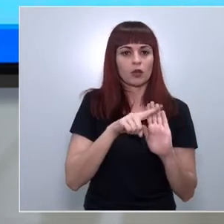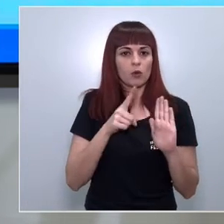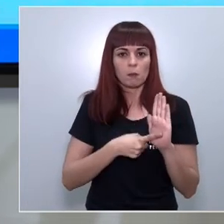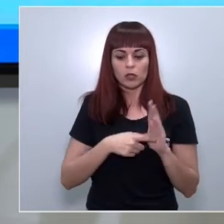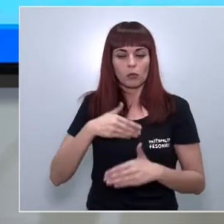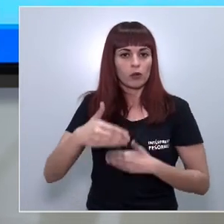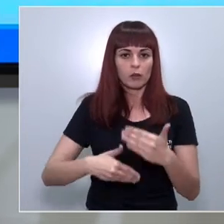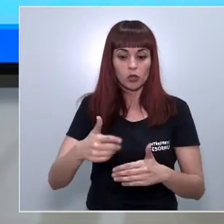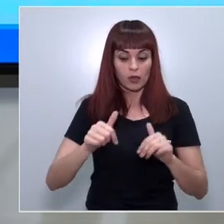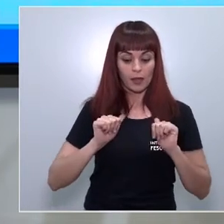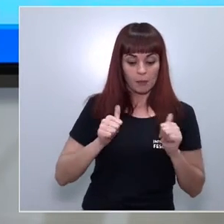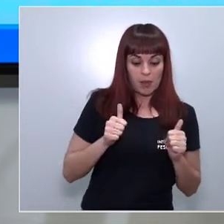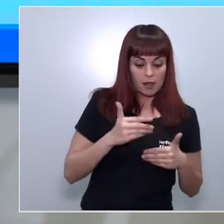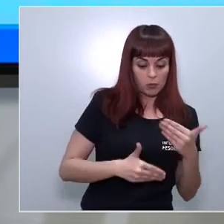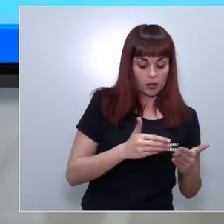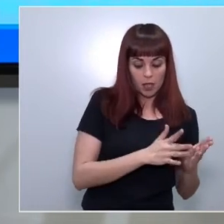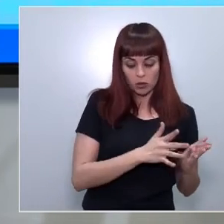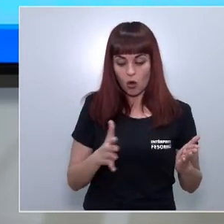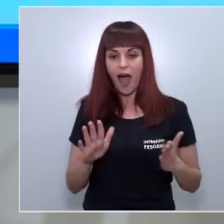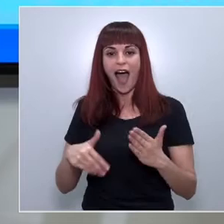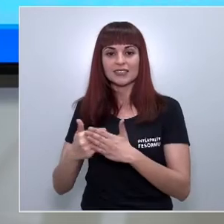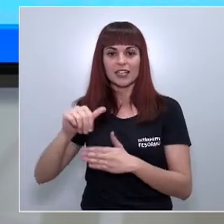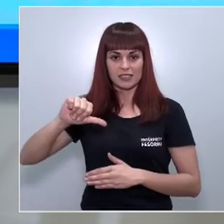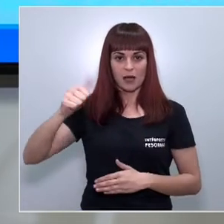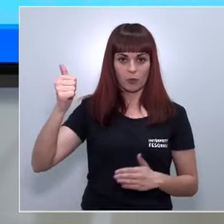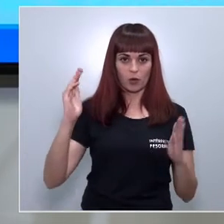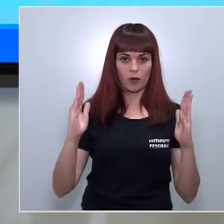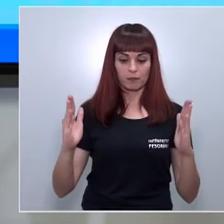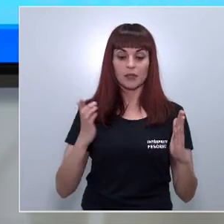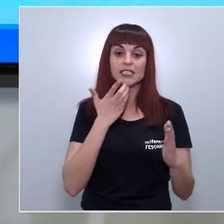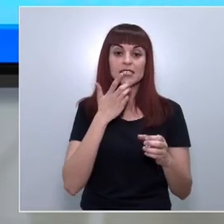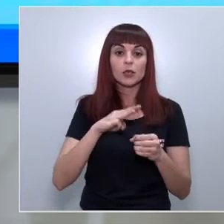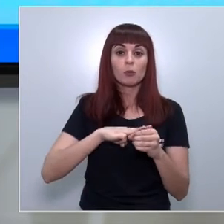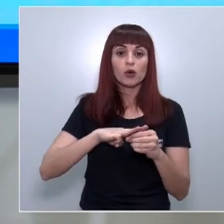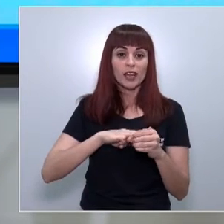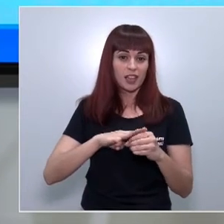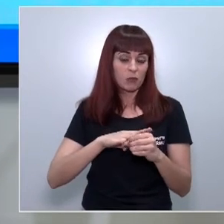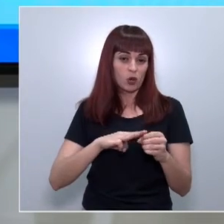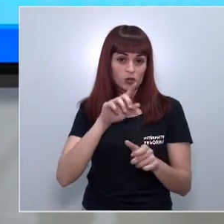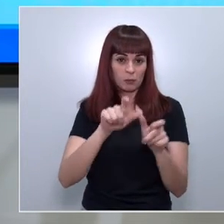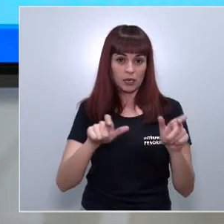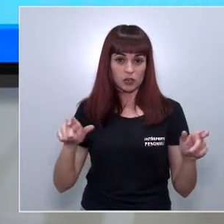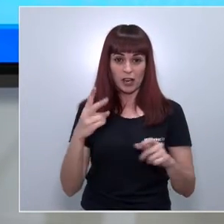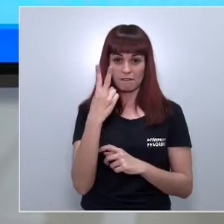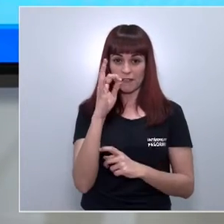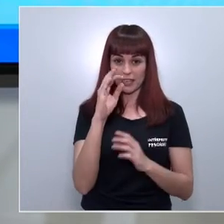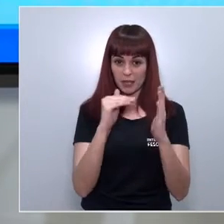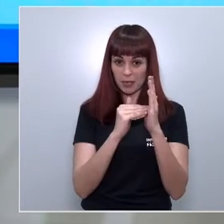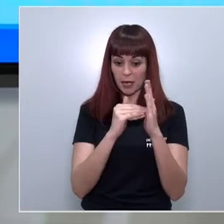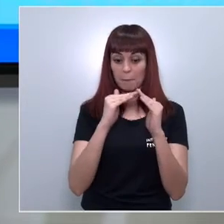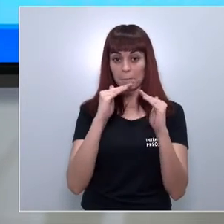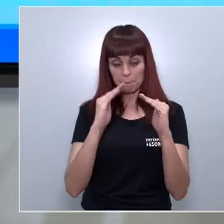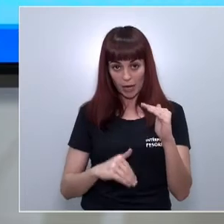procedimiento desde su inicio hasta su aprobación definitiva. En el caso de municipios de población inferior a 20.000 habitantes